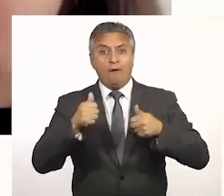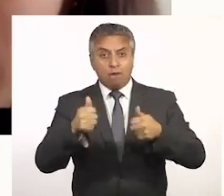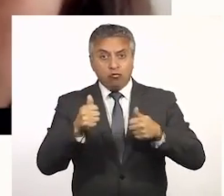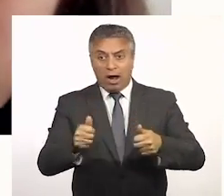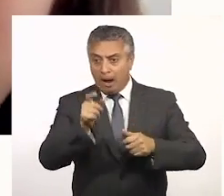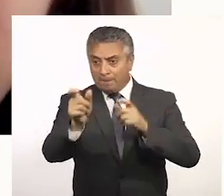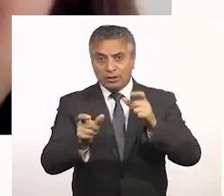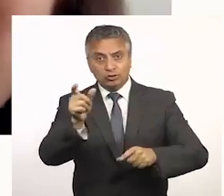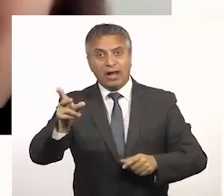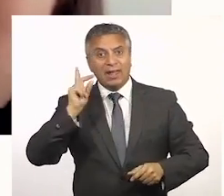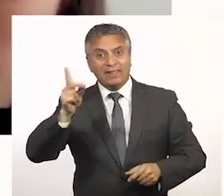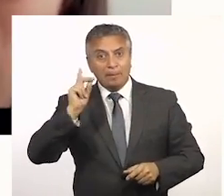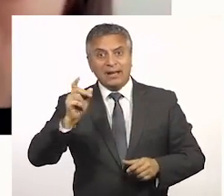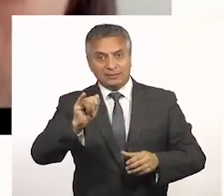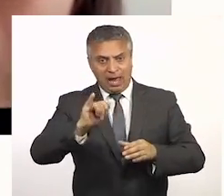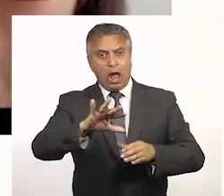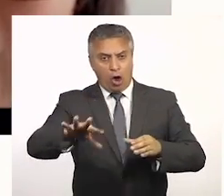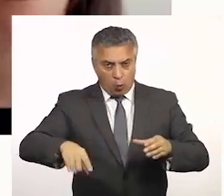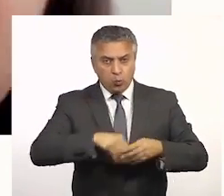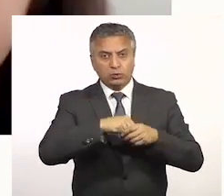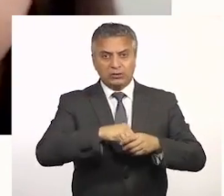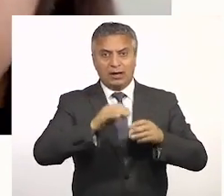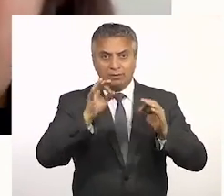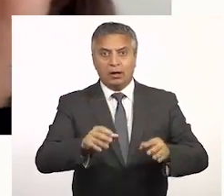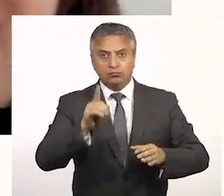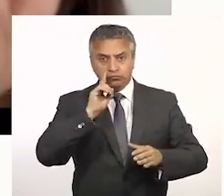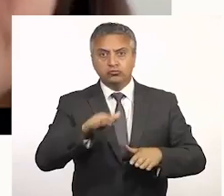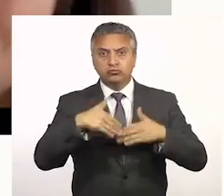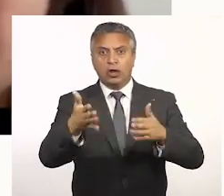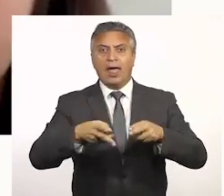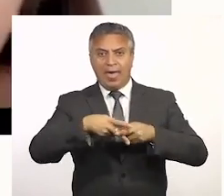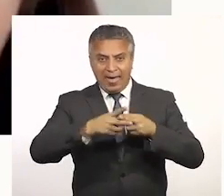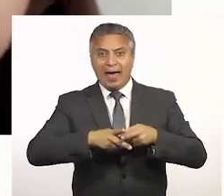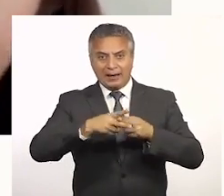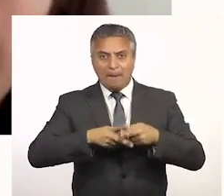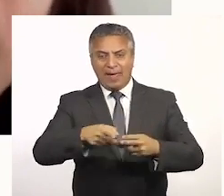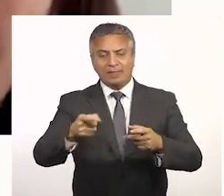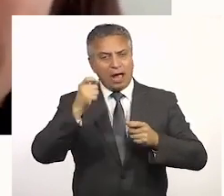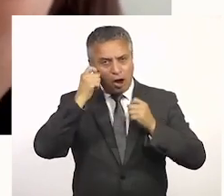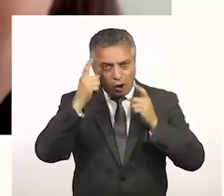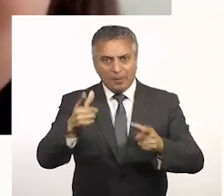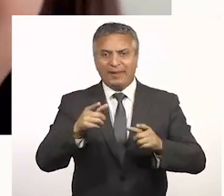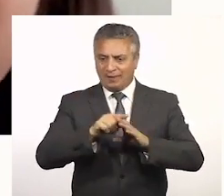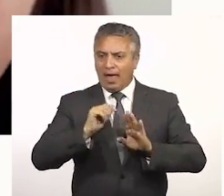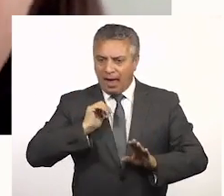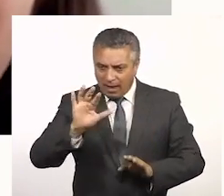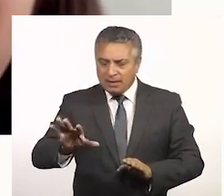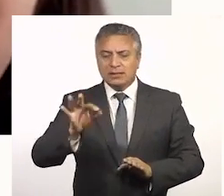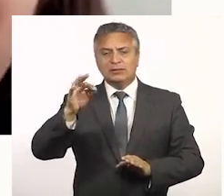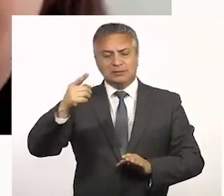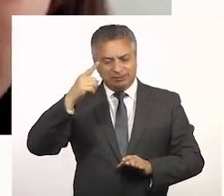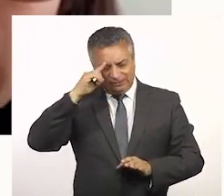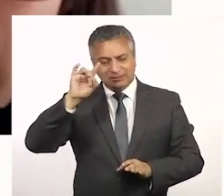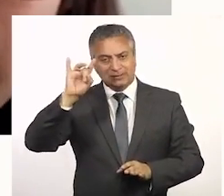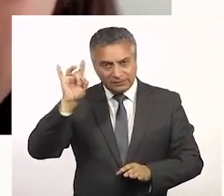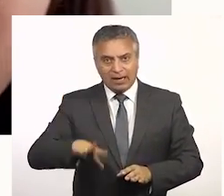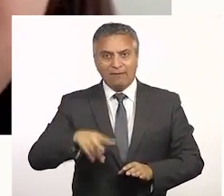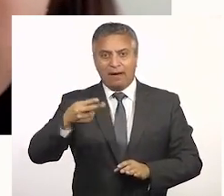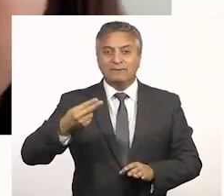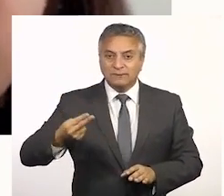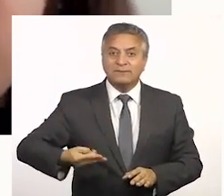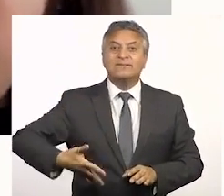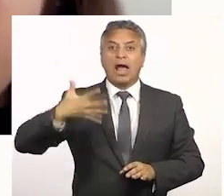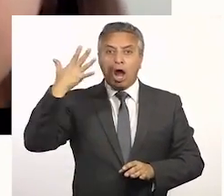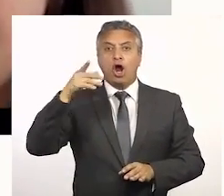la educación buena para una persona con discapacidad inclusiva, que te dé, por ejemplo, tu colegio las herramientas, que te comprenda, que te entienda,